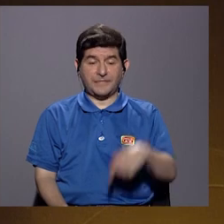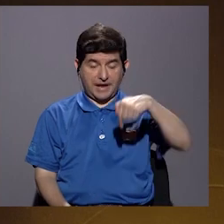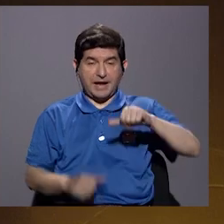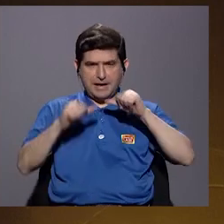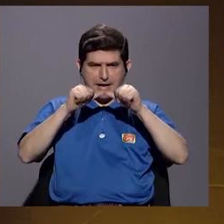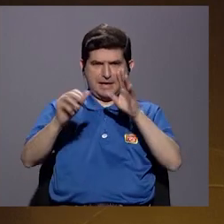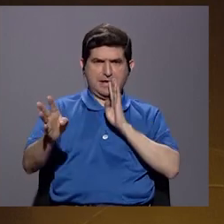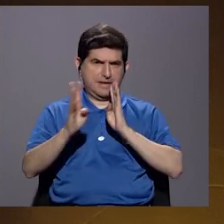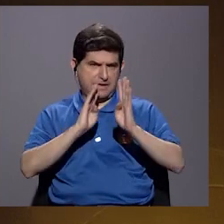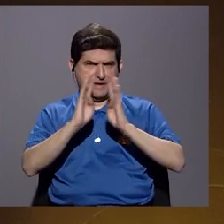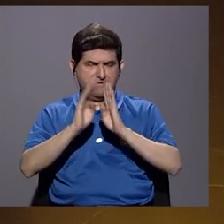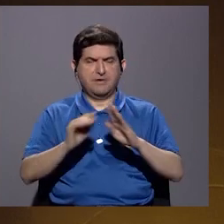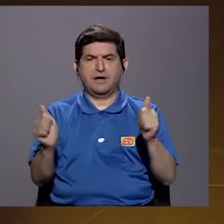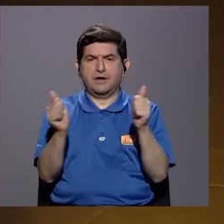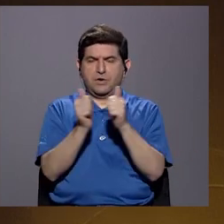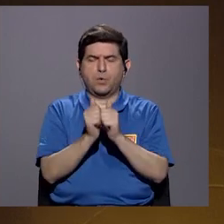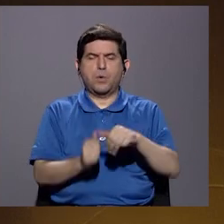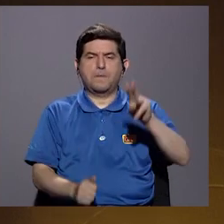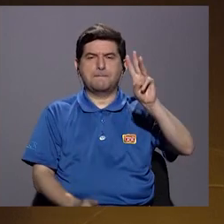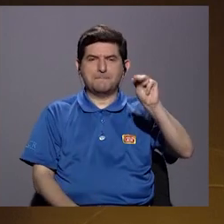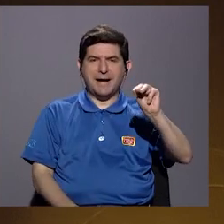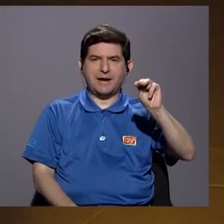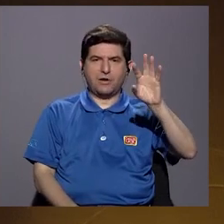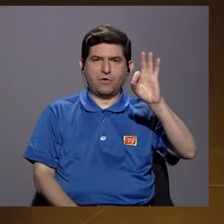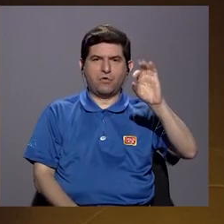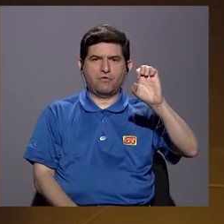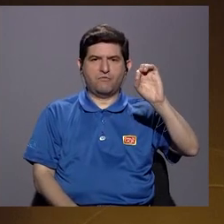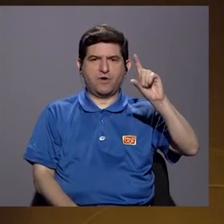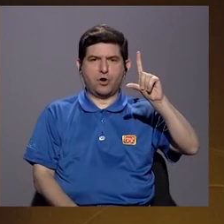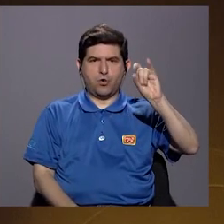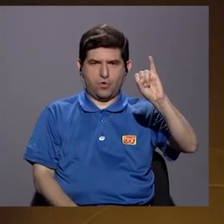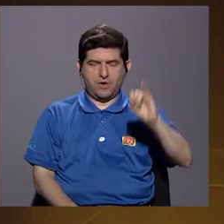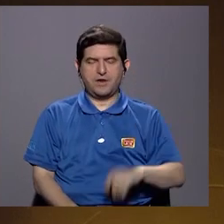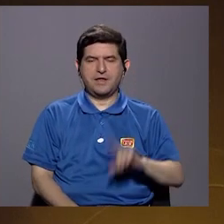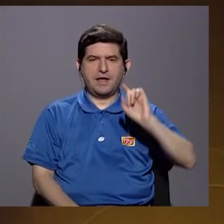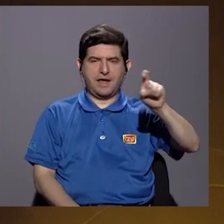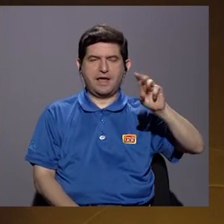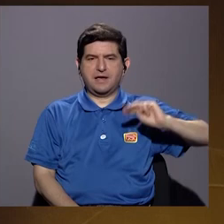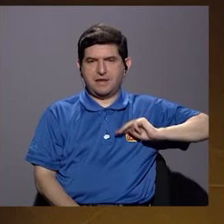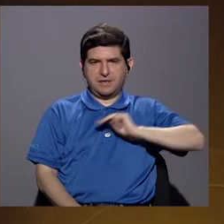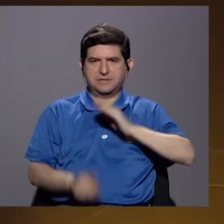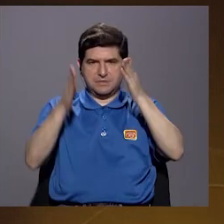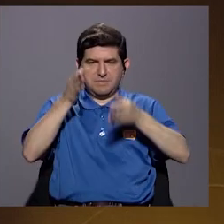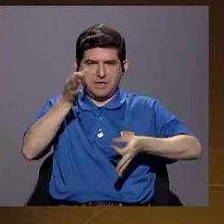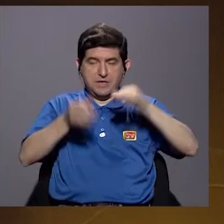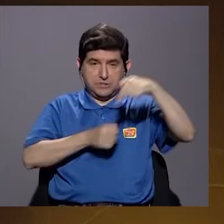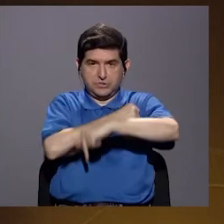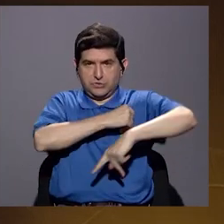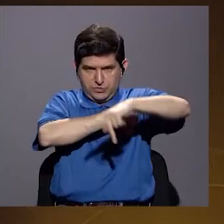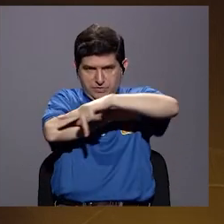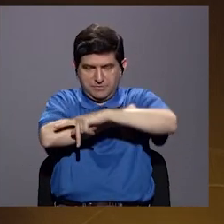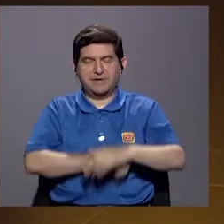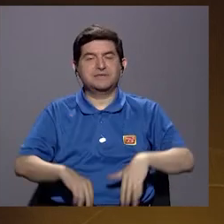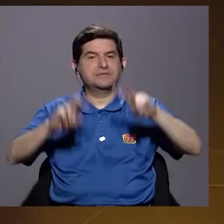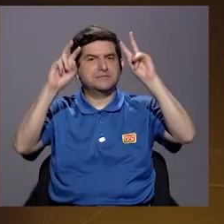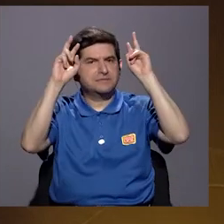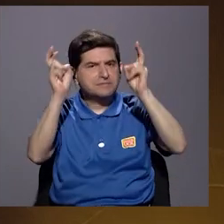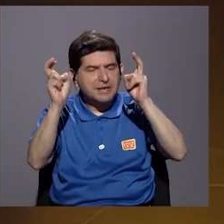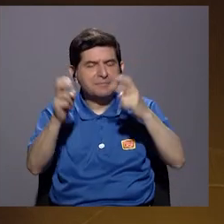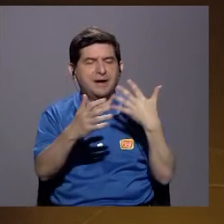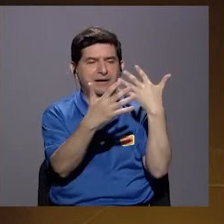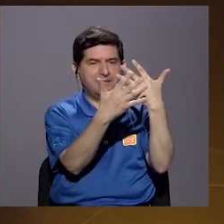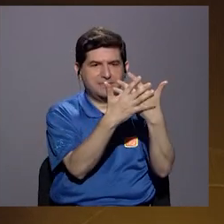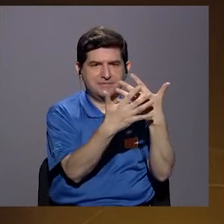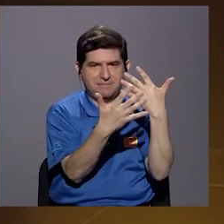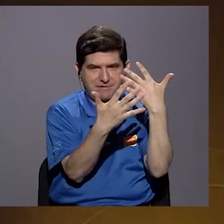Continuamos conversando con don Marco Fioli Villalobos, exministro de Justicia de nuestro país, sobre el tema